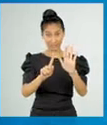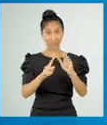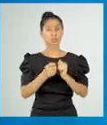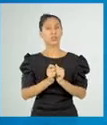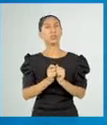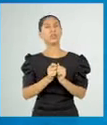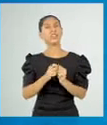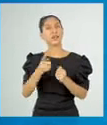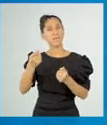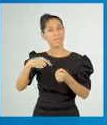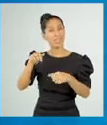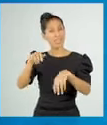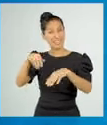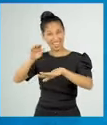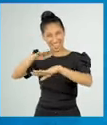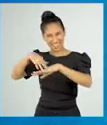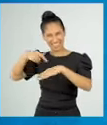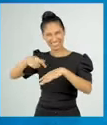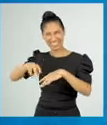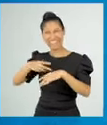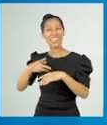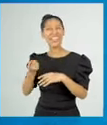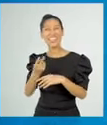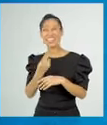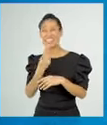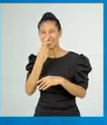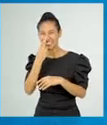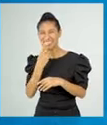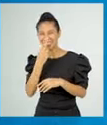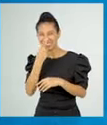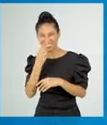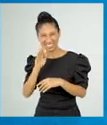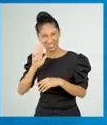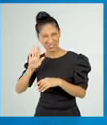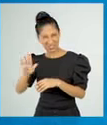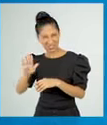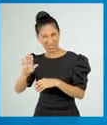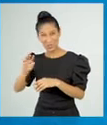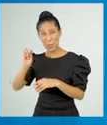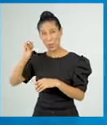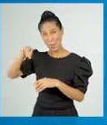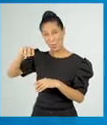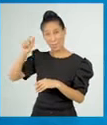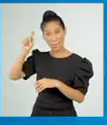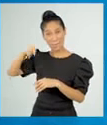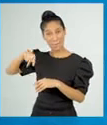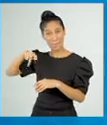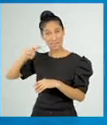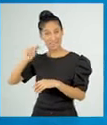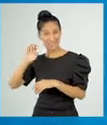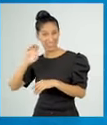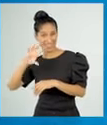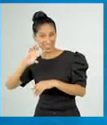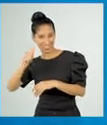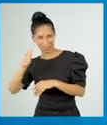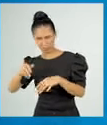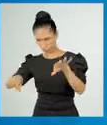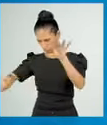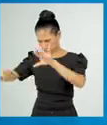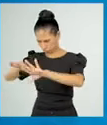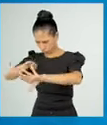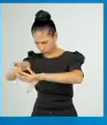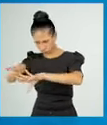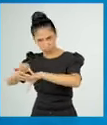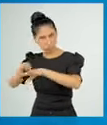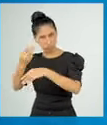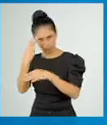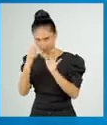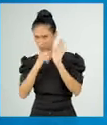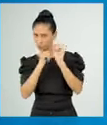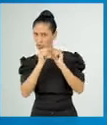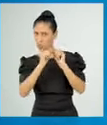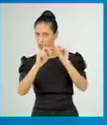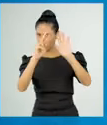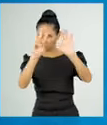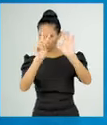derretir la manteca de cerdo o el aceite de coco, cuidando de que no esté hirviendo. Paso siete.